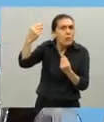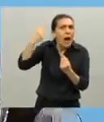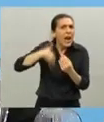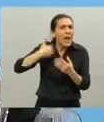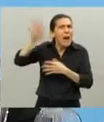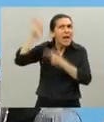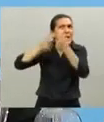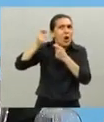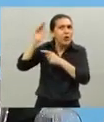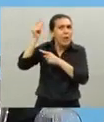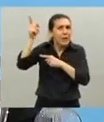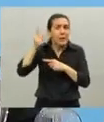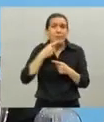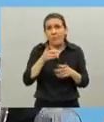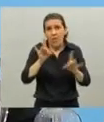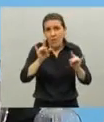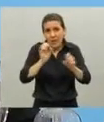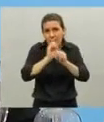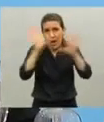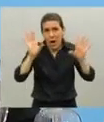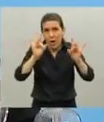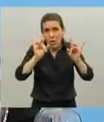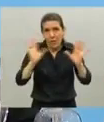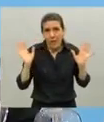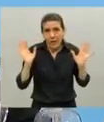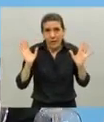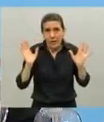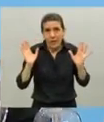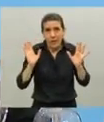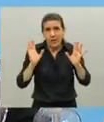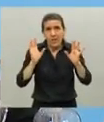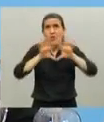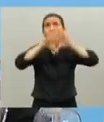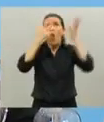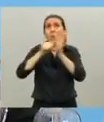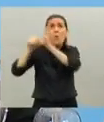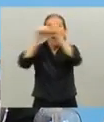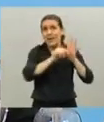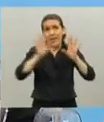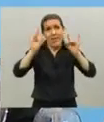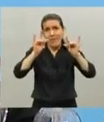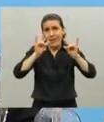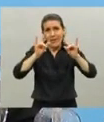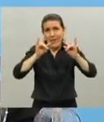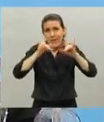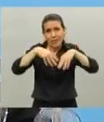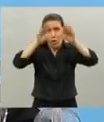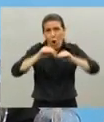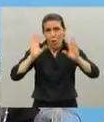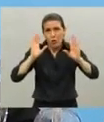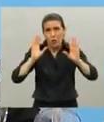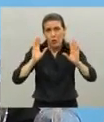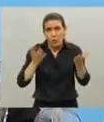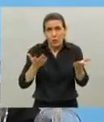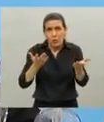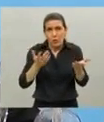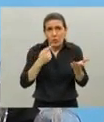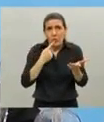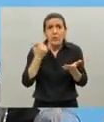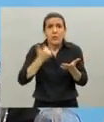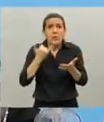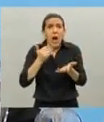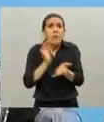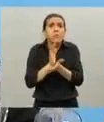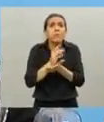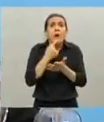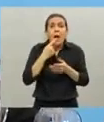Difícil claramente difícil difícil va a ser para el mundo Europa va a caer en 7 8 puntos su